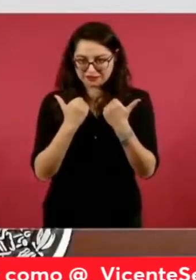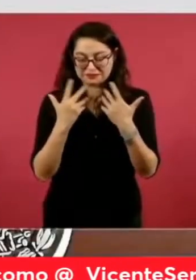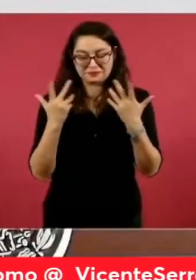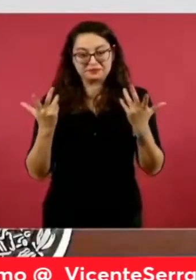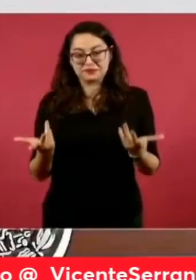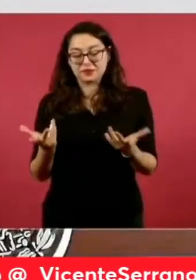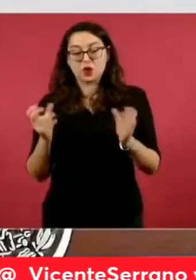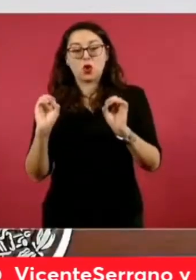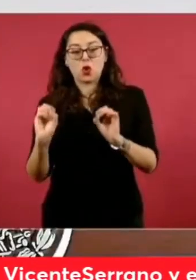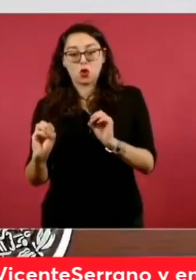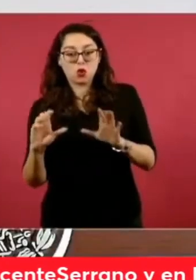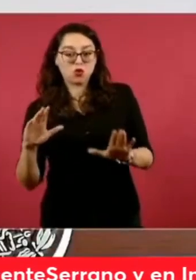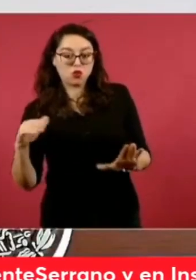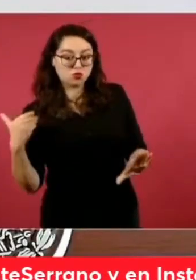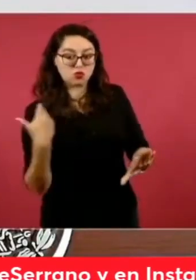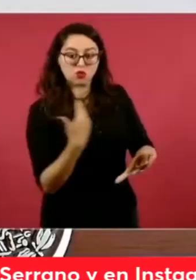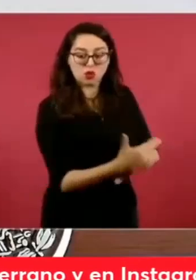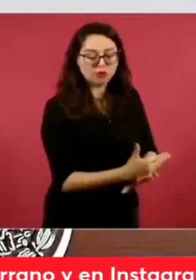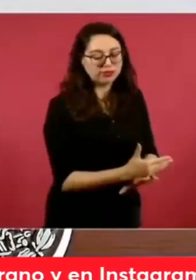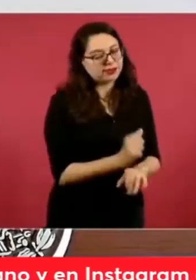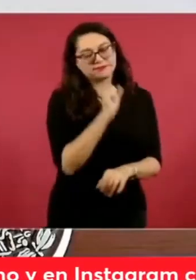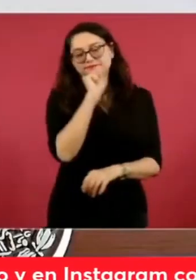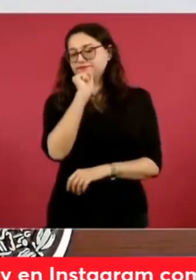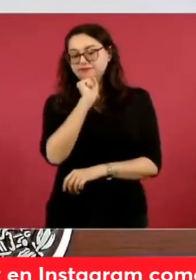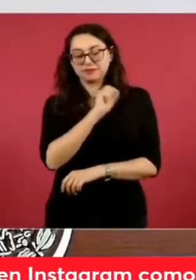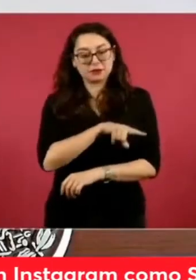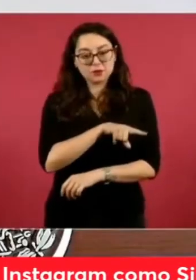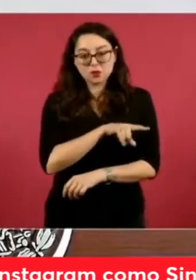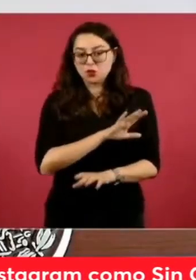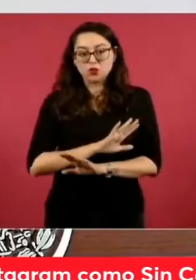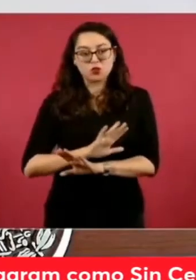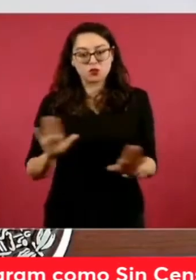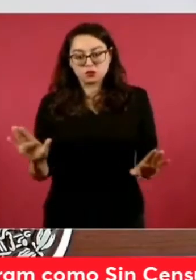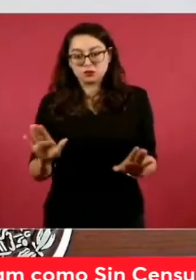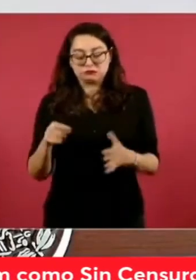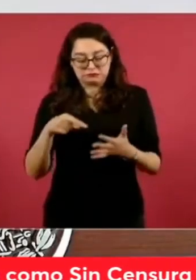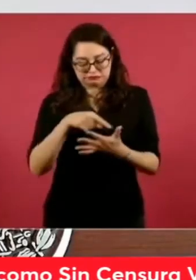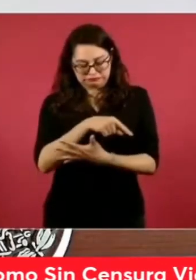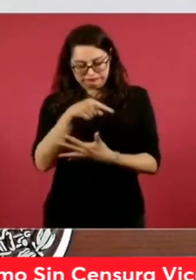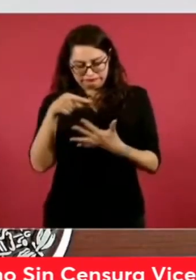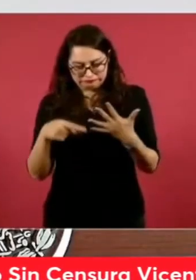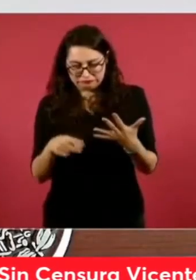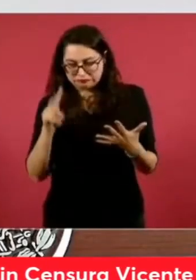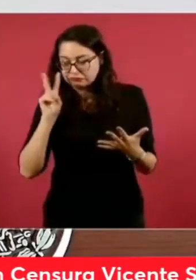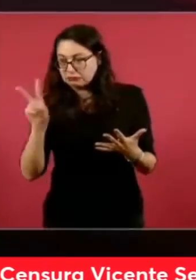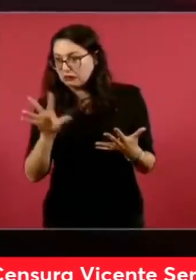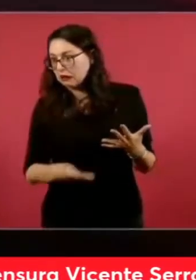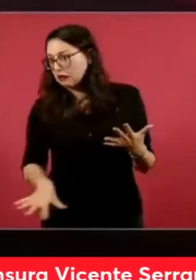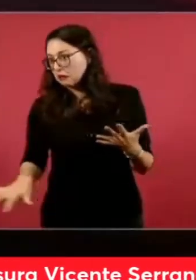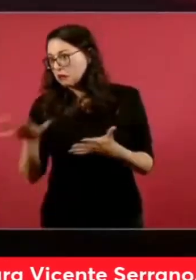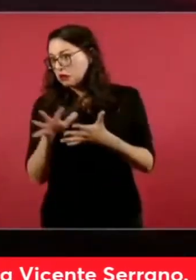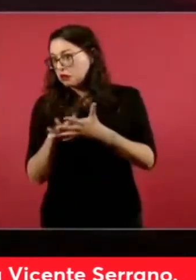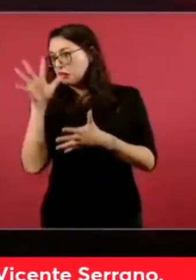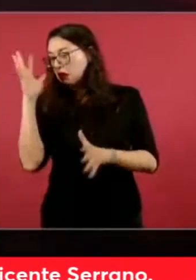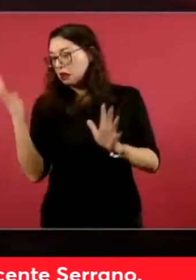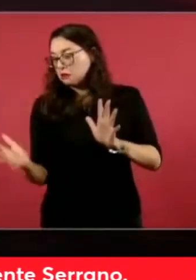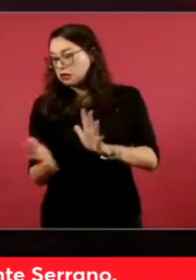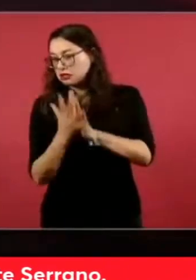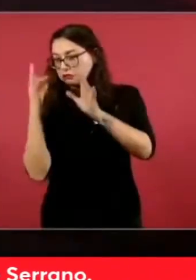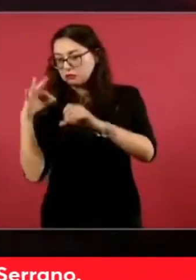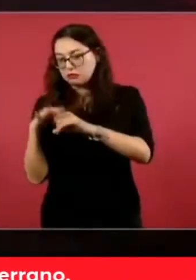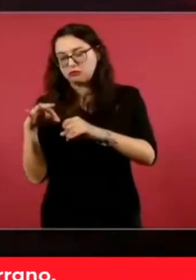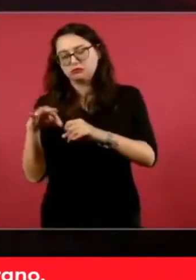a acontecimientos aislados que, de acuerdo con la magnitud de la participación electoral, no